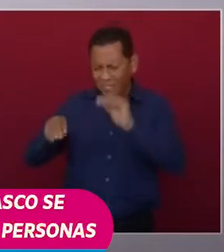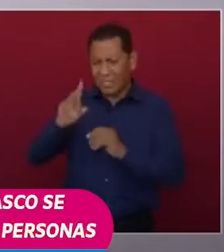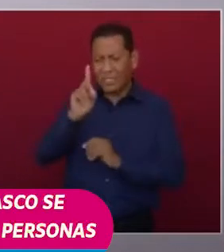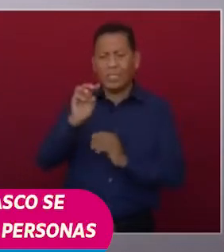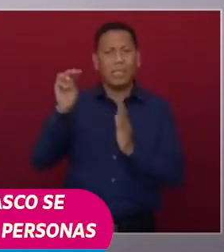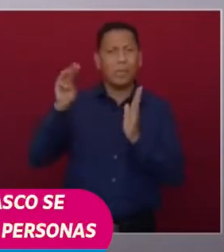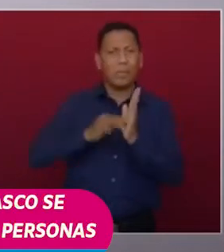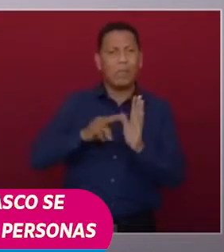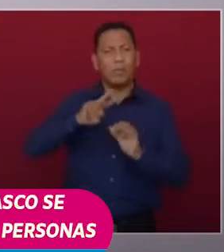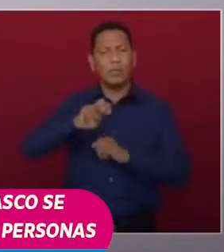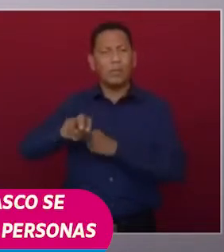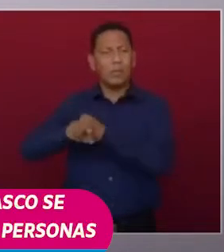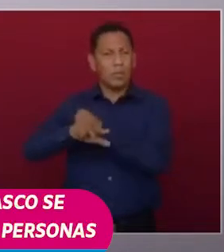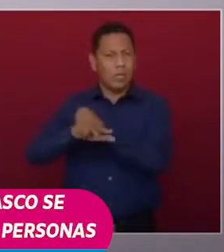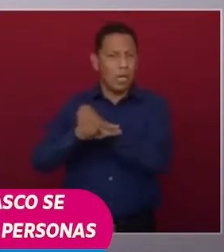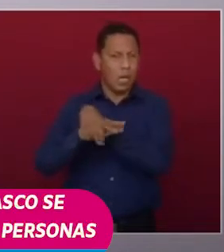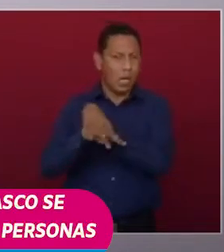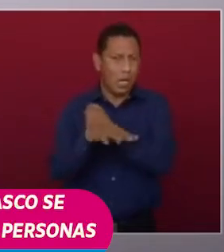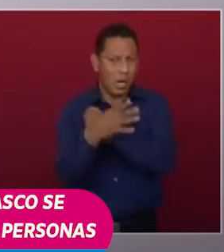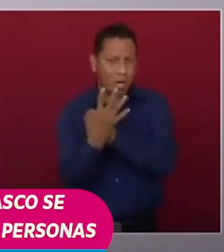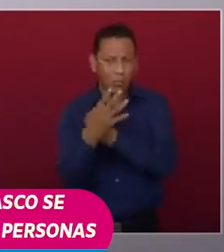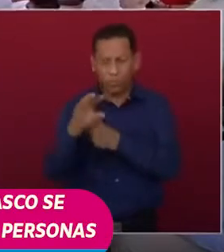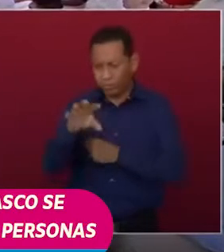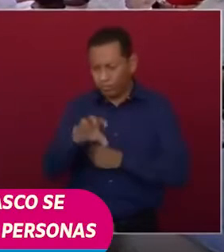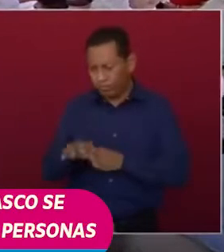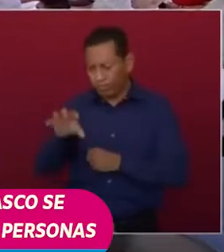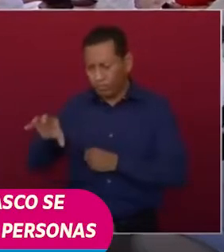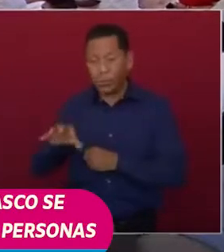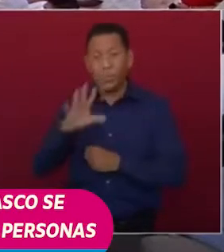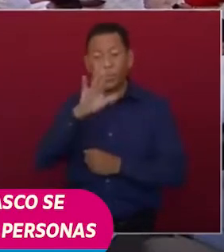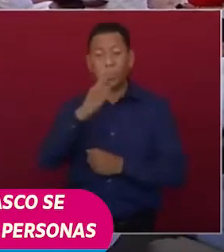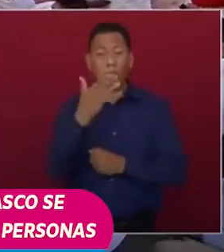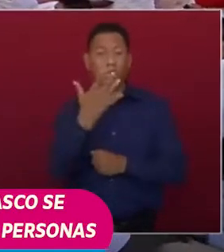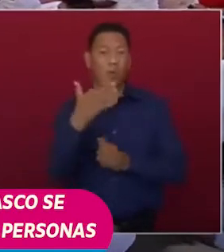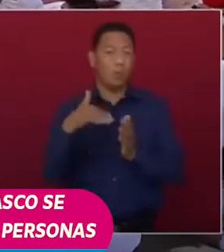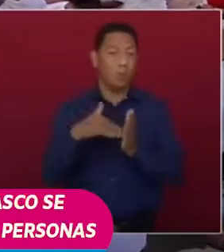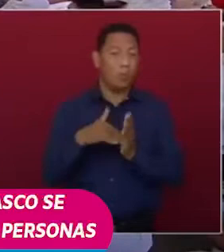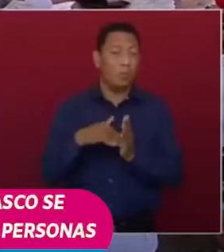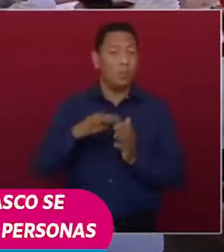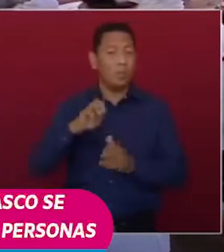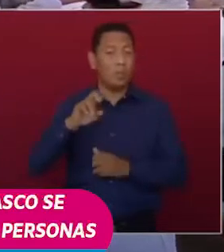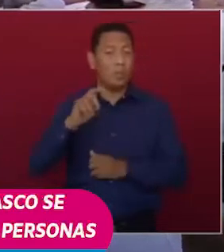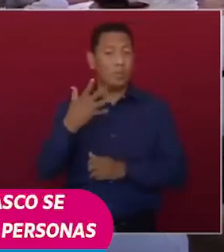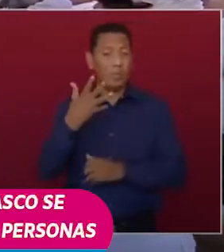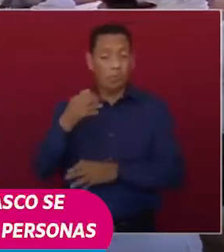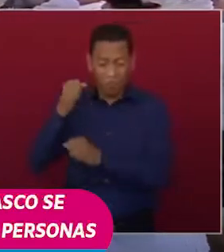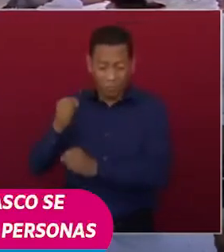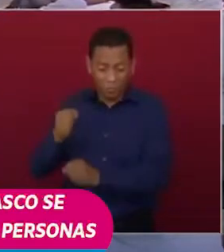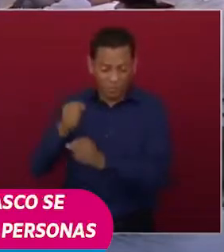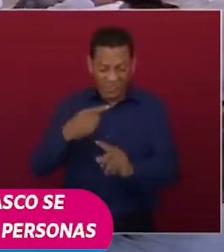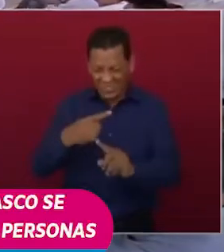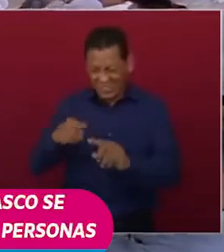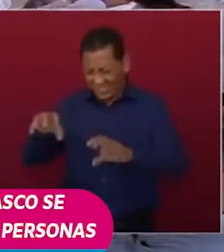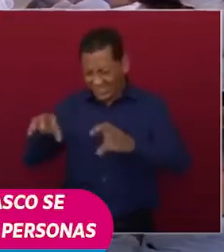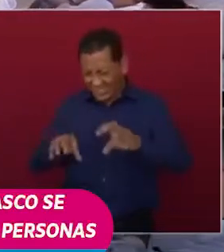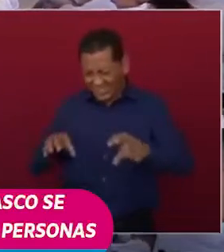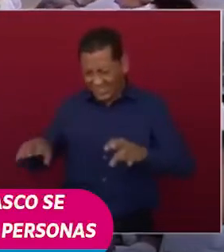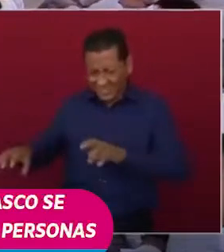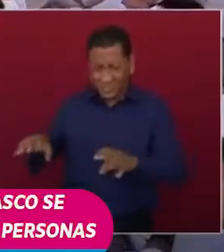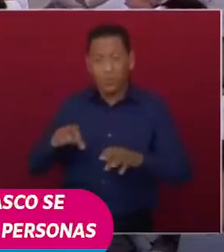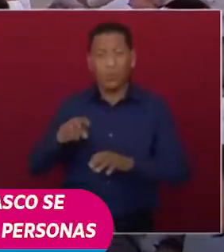214 pilas y 55 mil 435 inclusiones, con